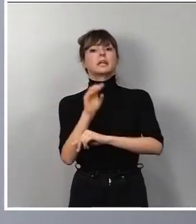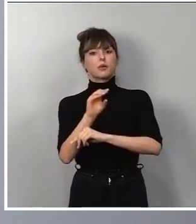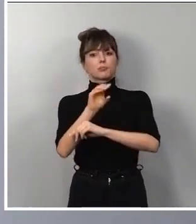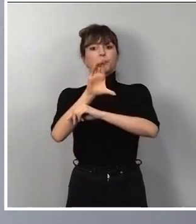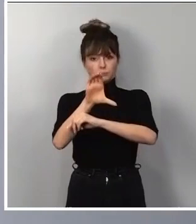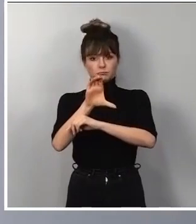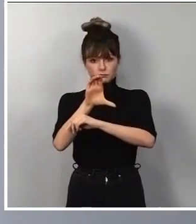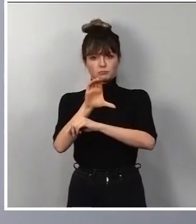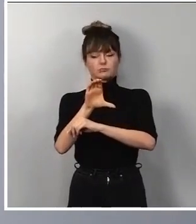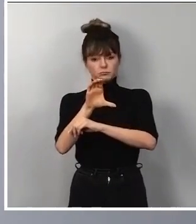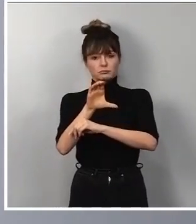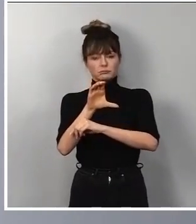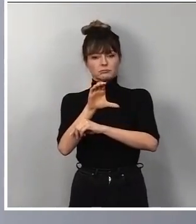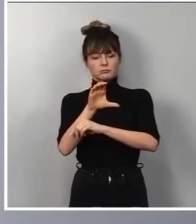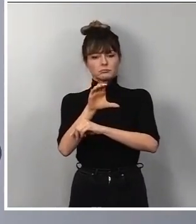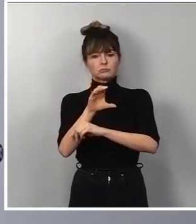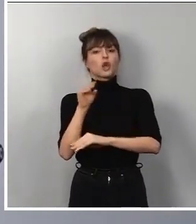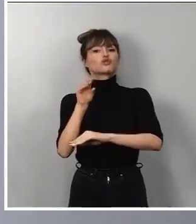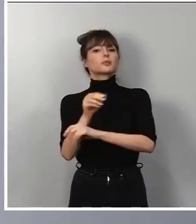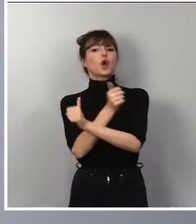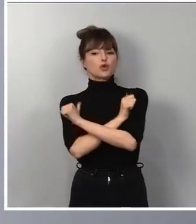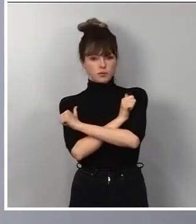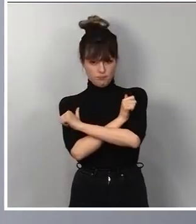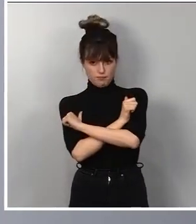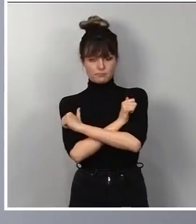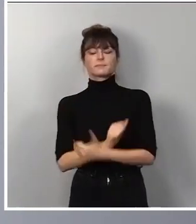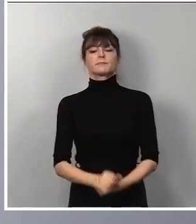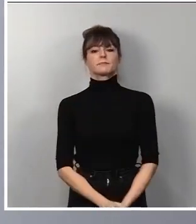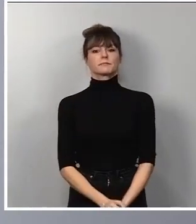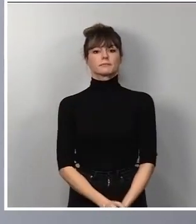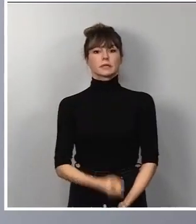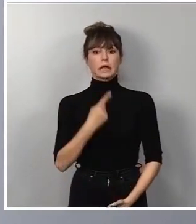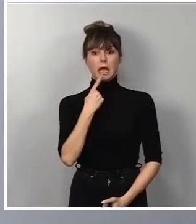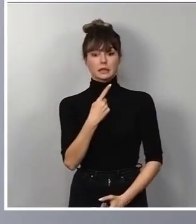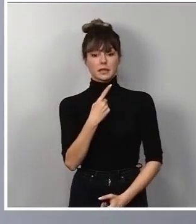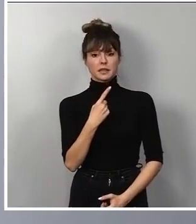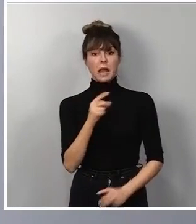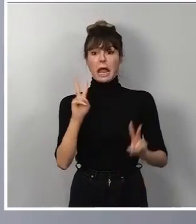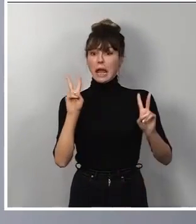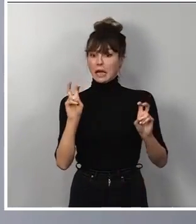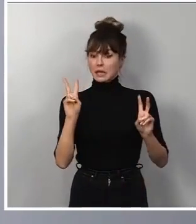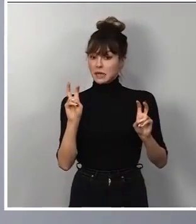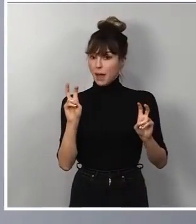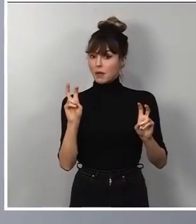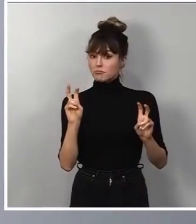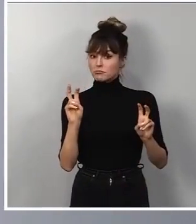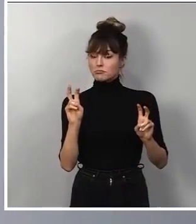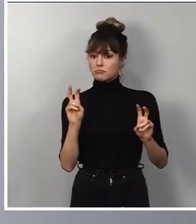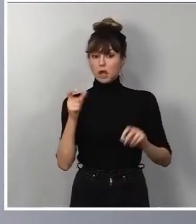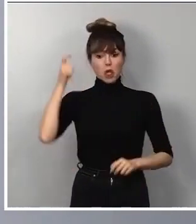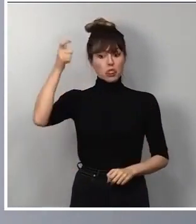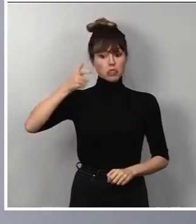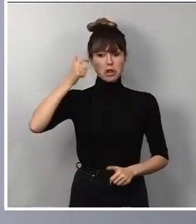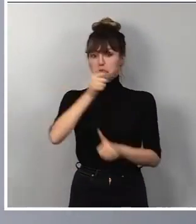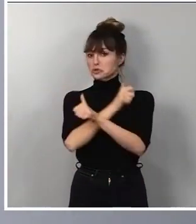del subsidio por desempleo. He de decirles que no tocamos ninguno de los aspectos relativos a la duración del